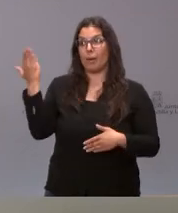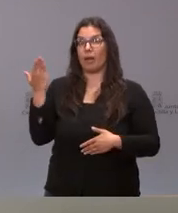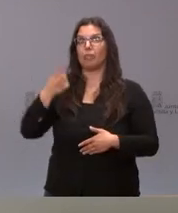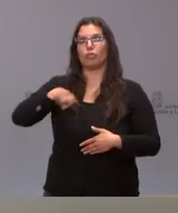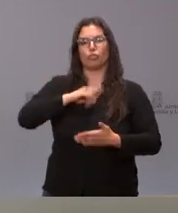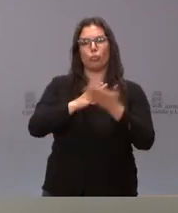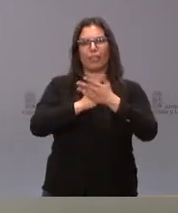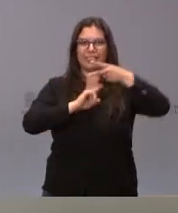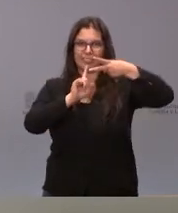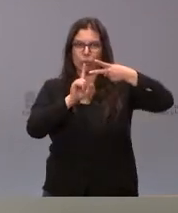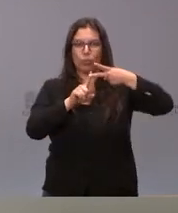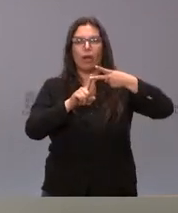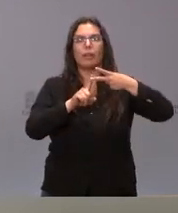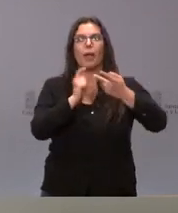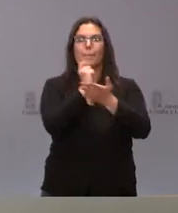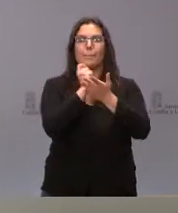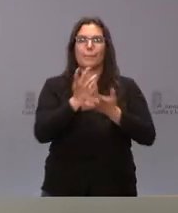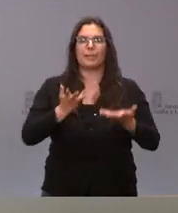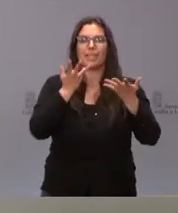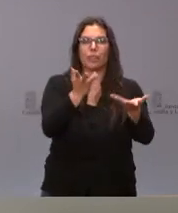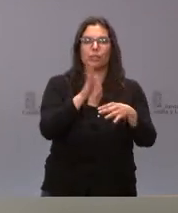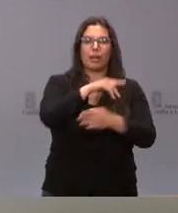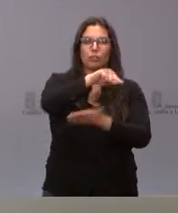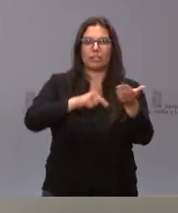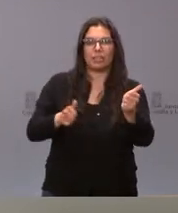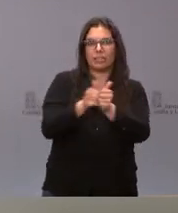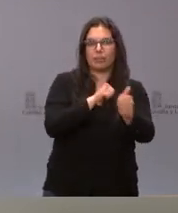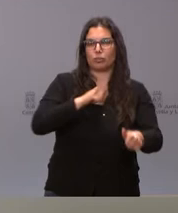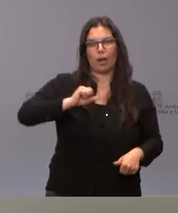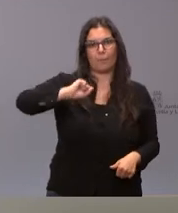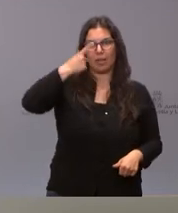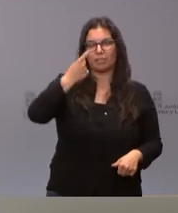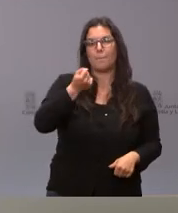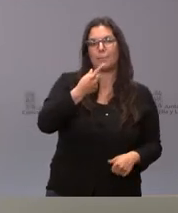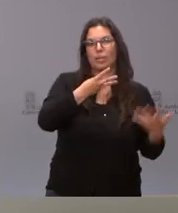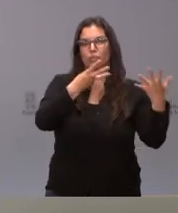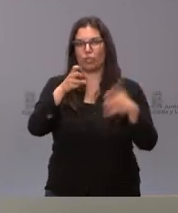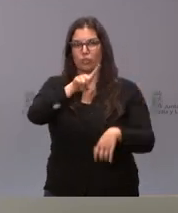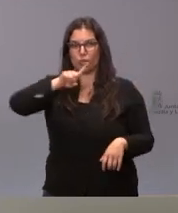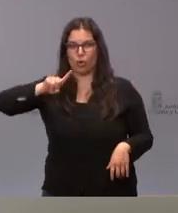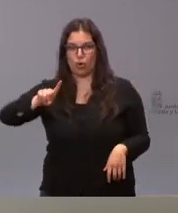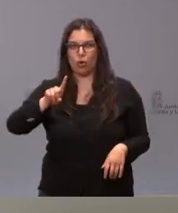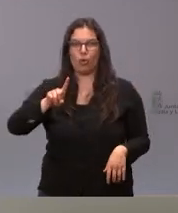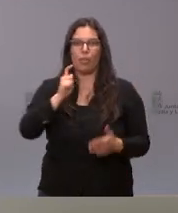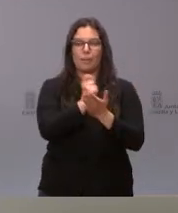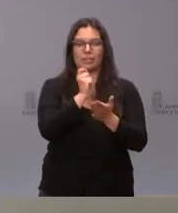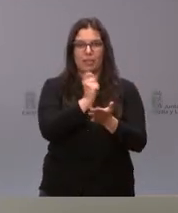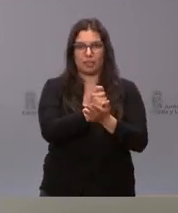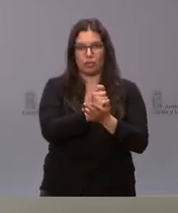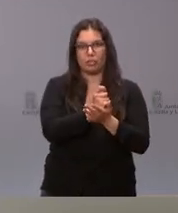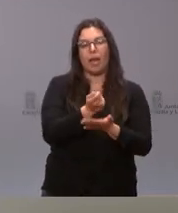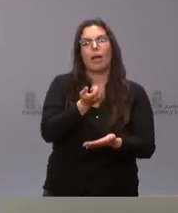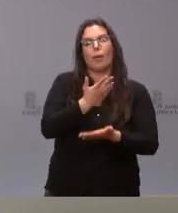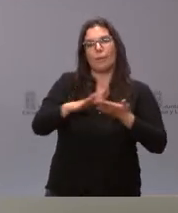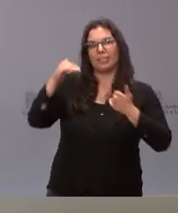con el mayor número de prestaciones para la contratación de asistentes personales 1.811 prestaciones al margen de que